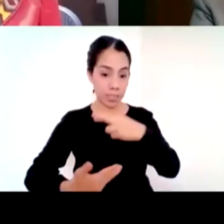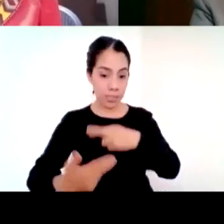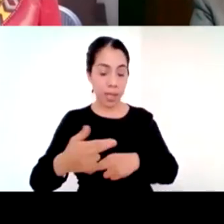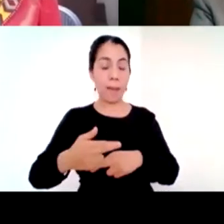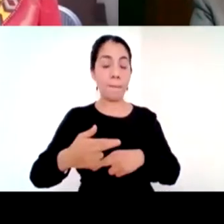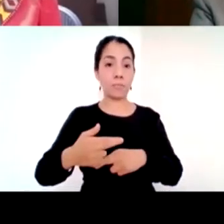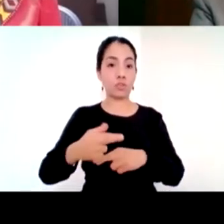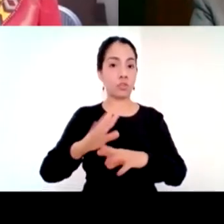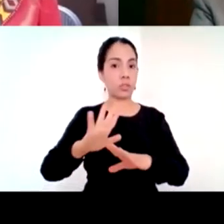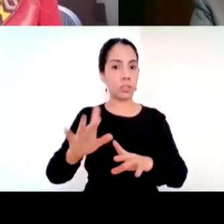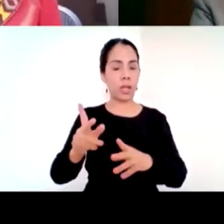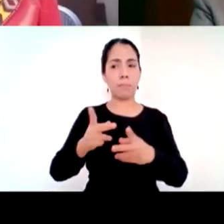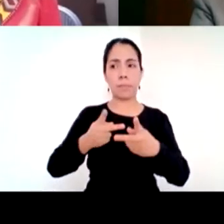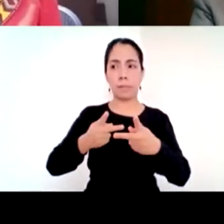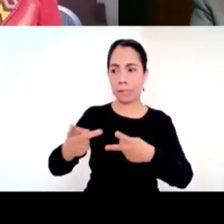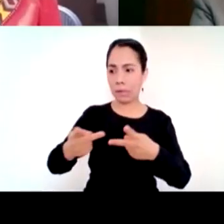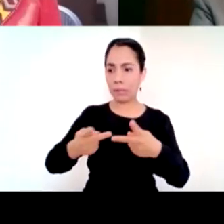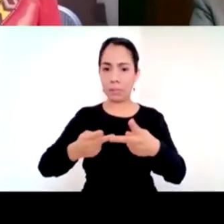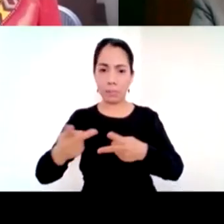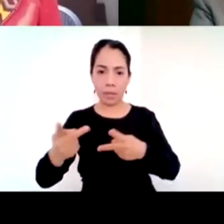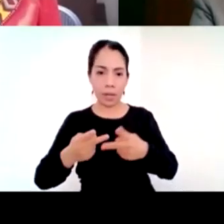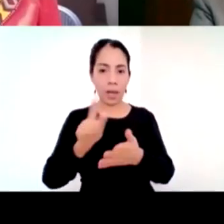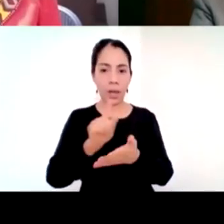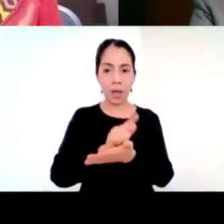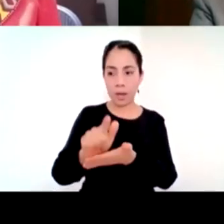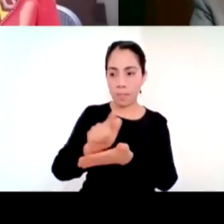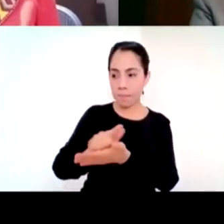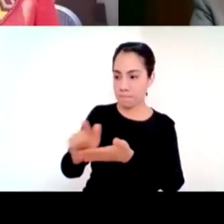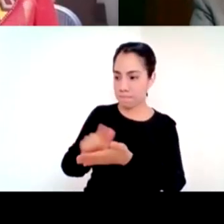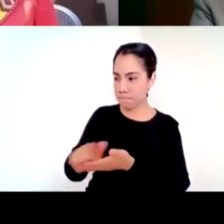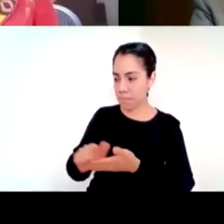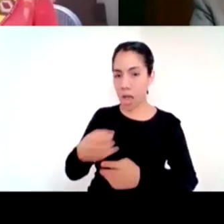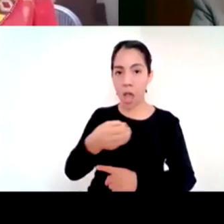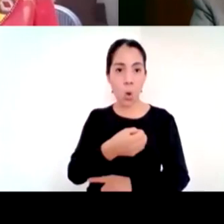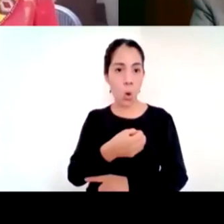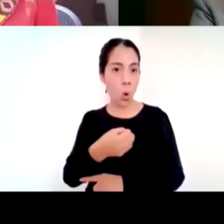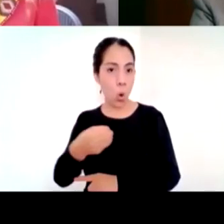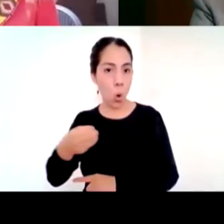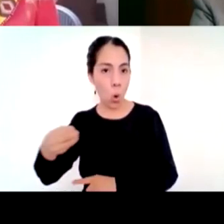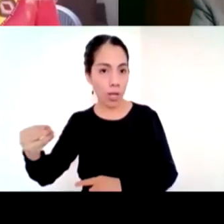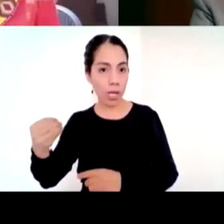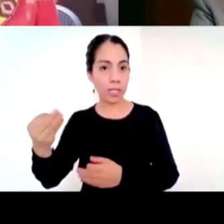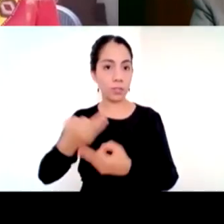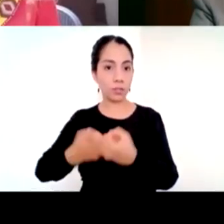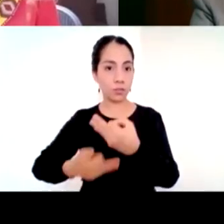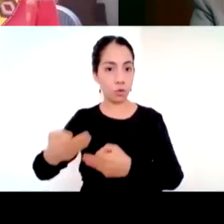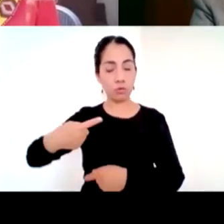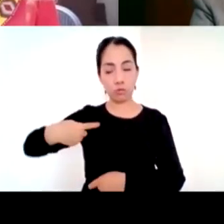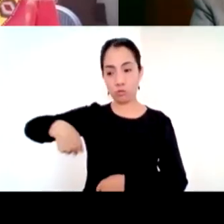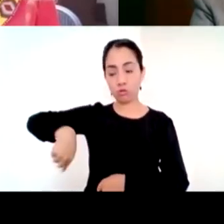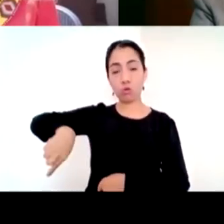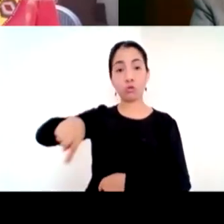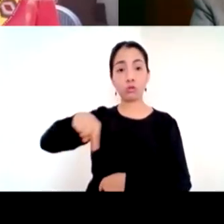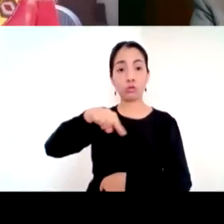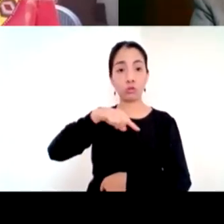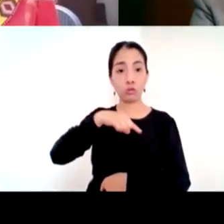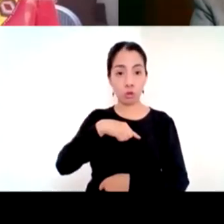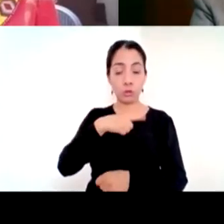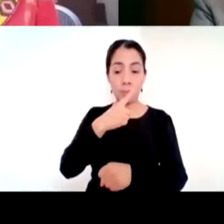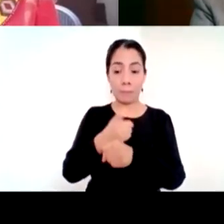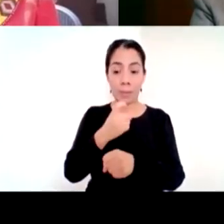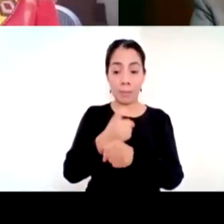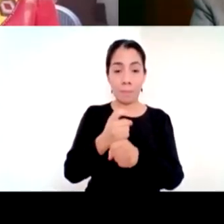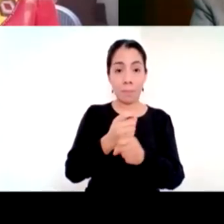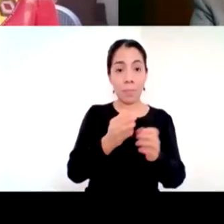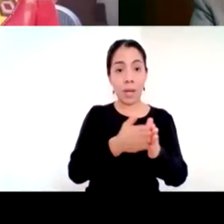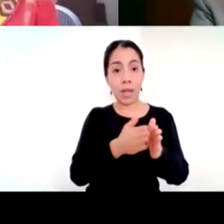organización social y regresamos con un periodo para, nosotros les llamamos de reforzamiento del conocimiento, que